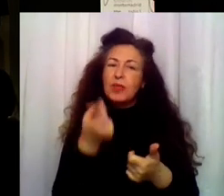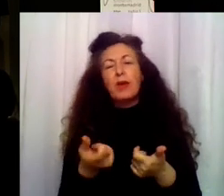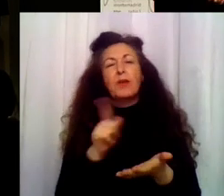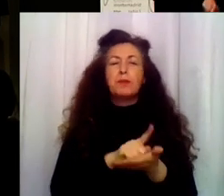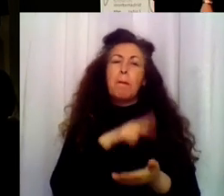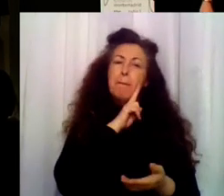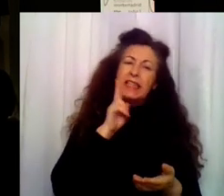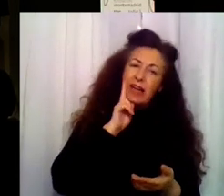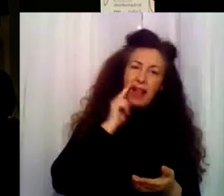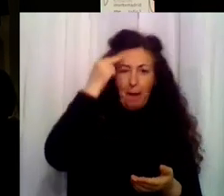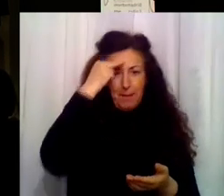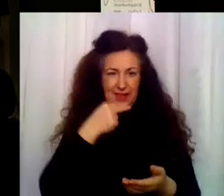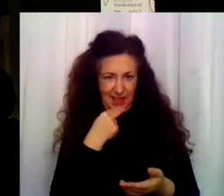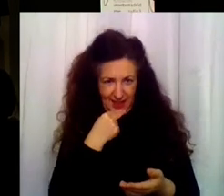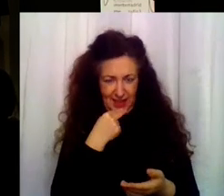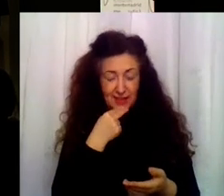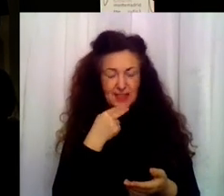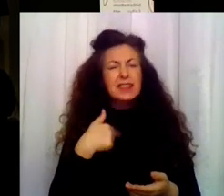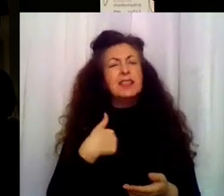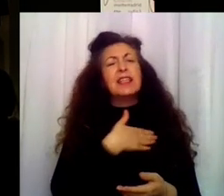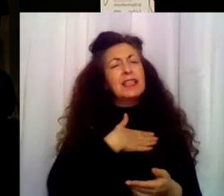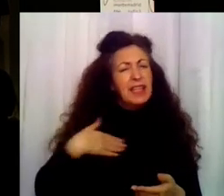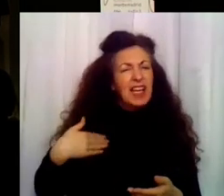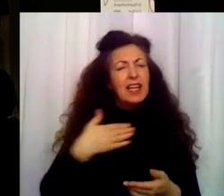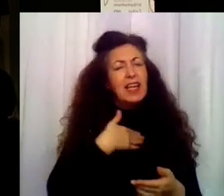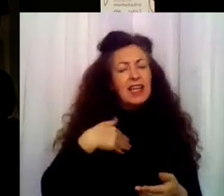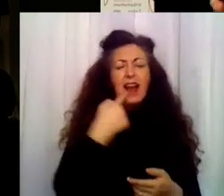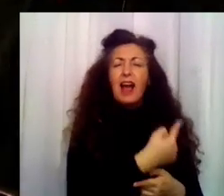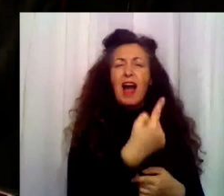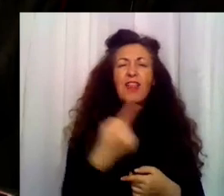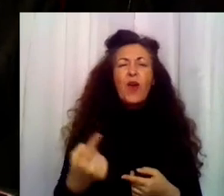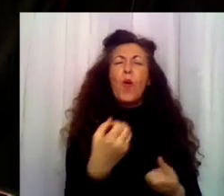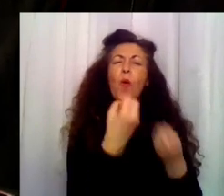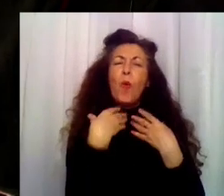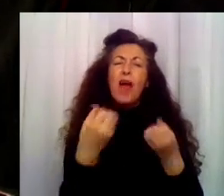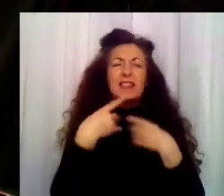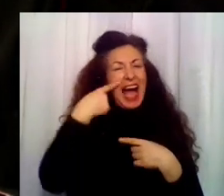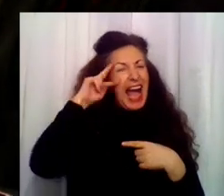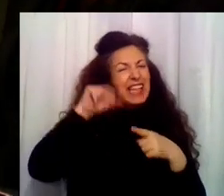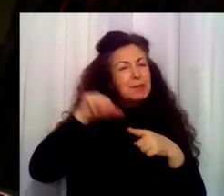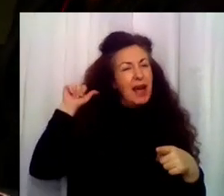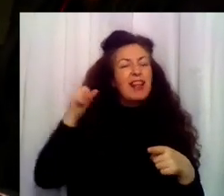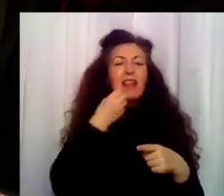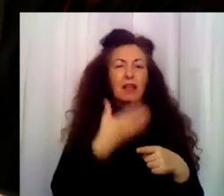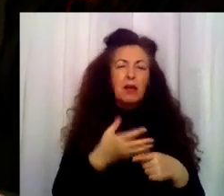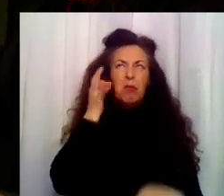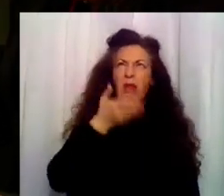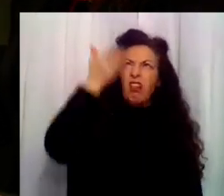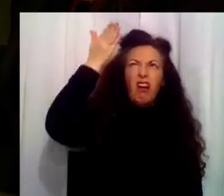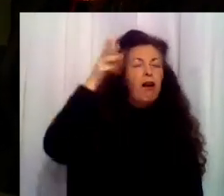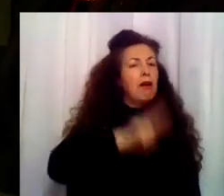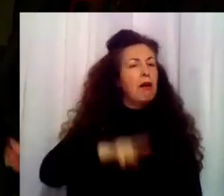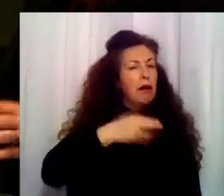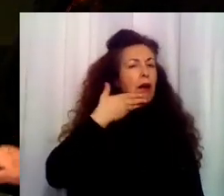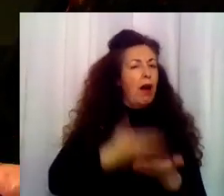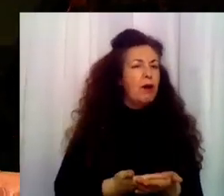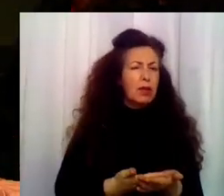paternidad. Me gustaría, me gustaría que contarais algo de vuestra experiencia en este tiempo. Bueno, a ver, de lo que sentís ante